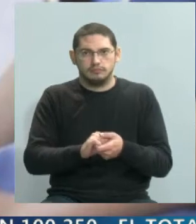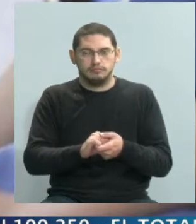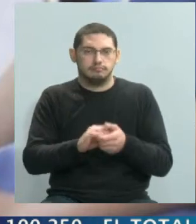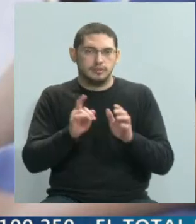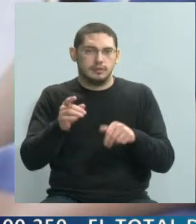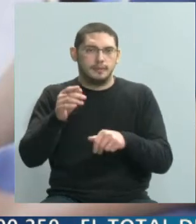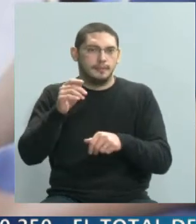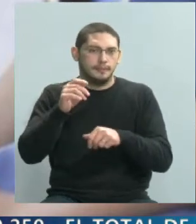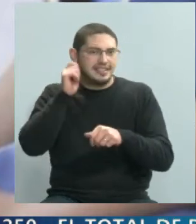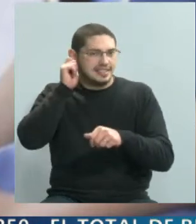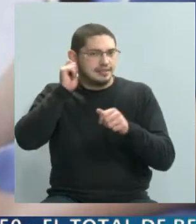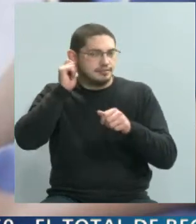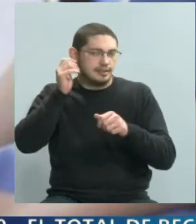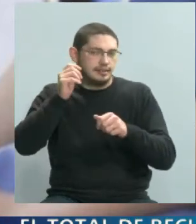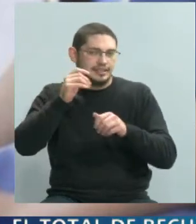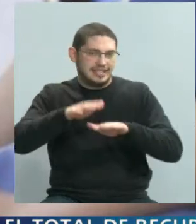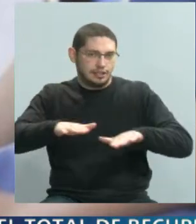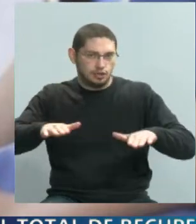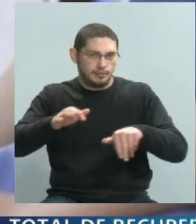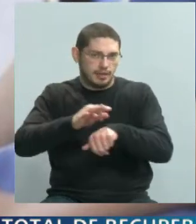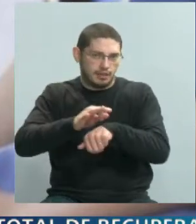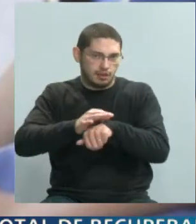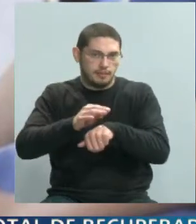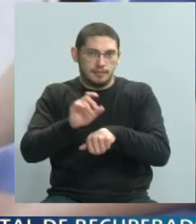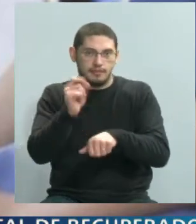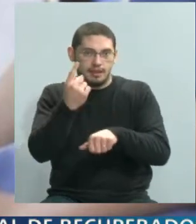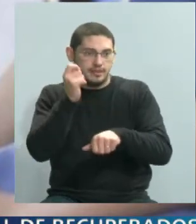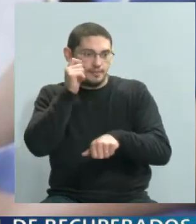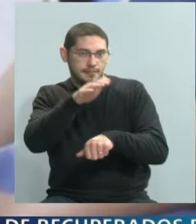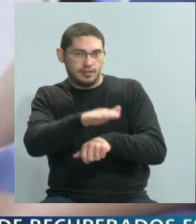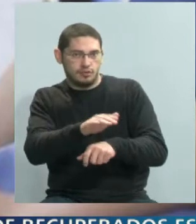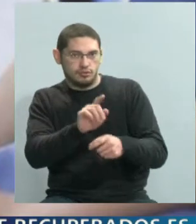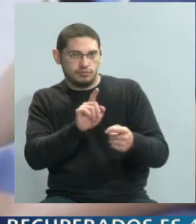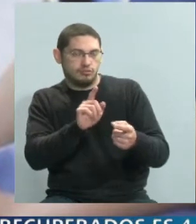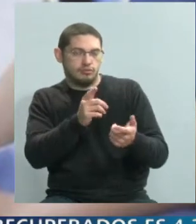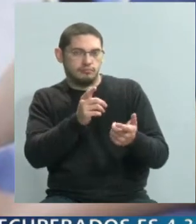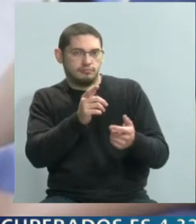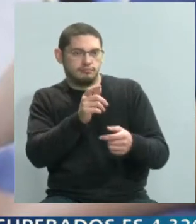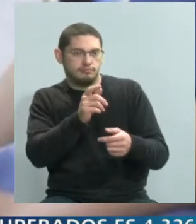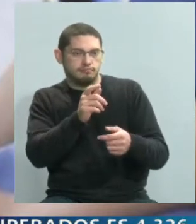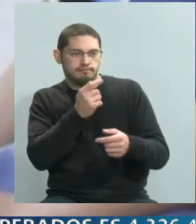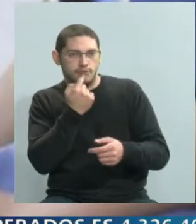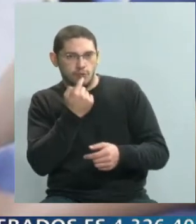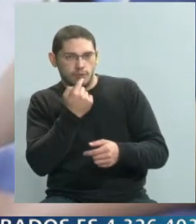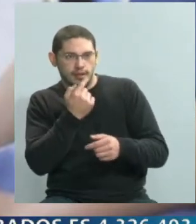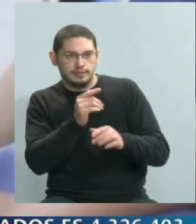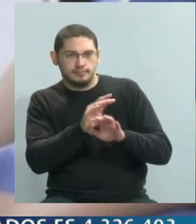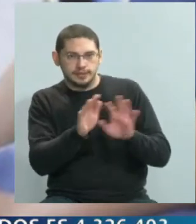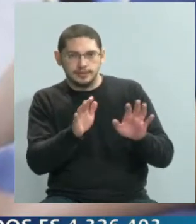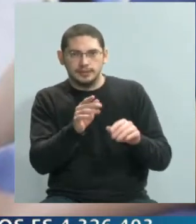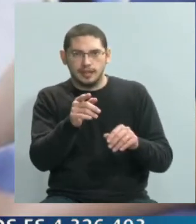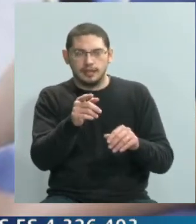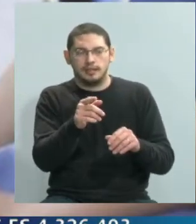pediatras quienes toman contacto por primera vez con este síndrome o con esta sospecha. El diagnóstico,